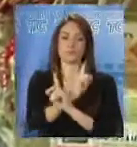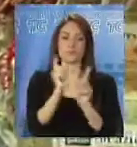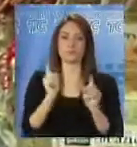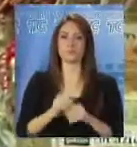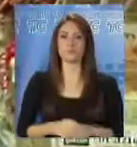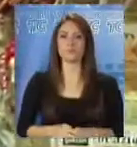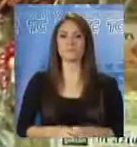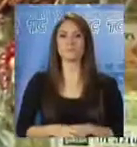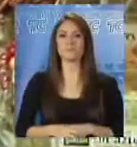televisión.